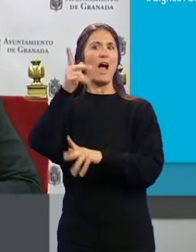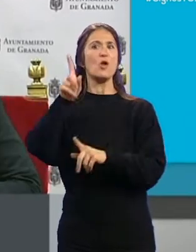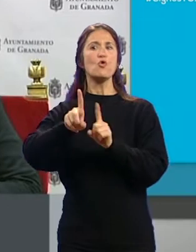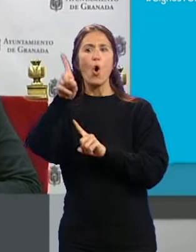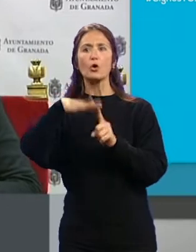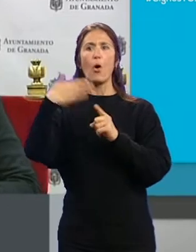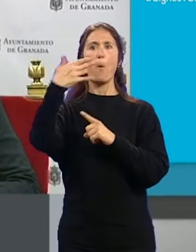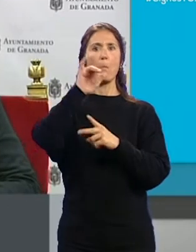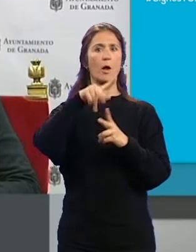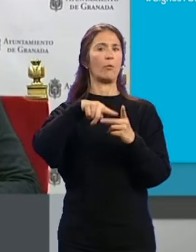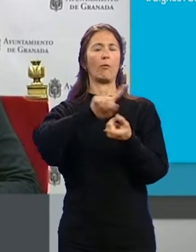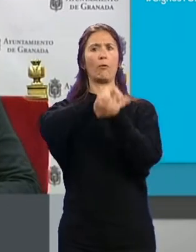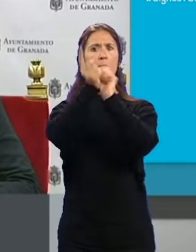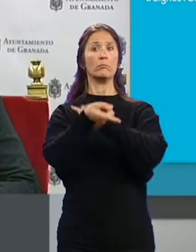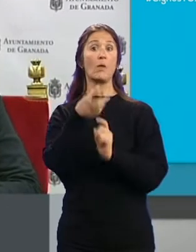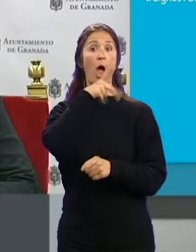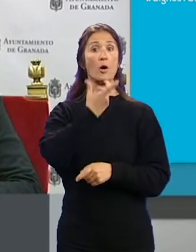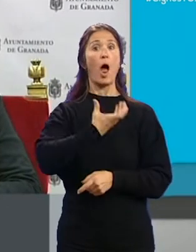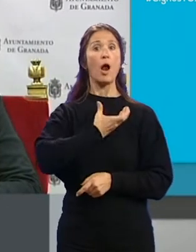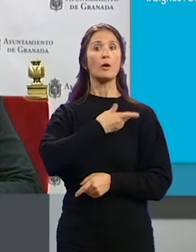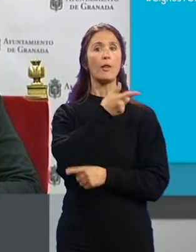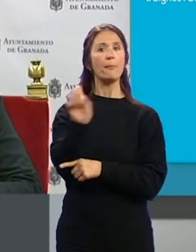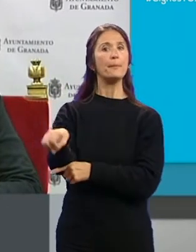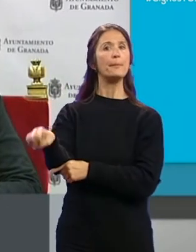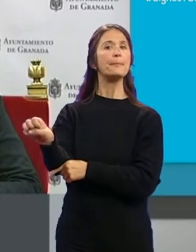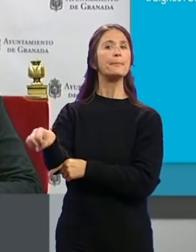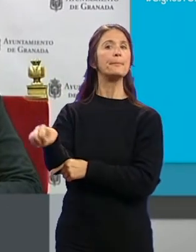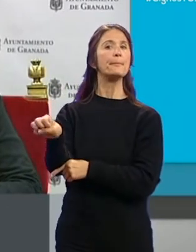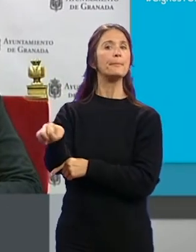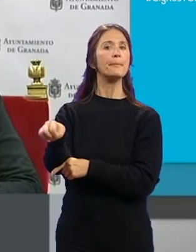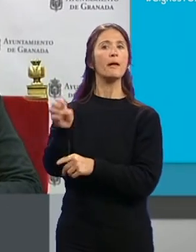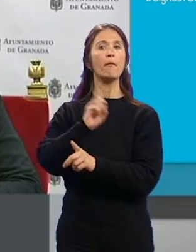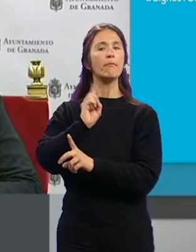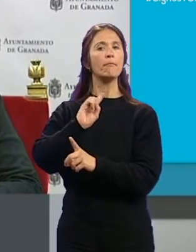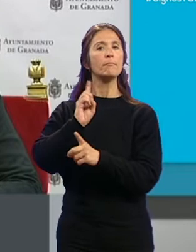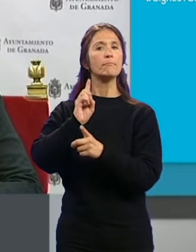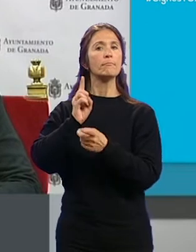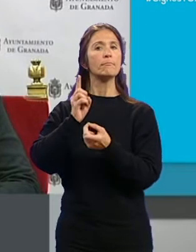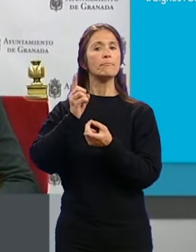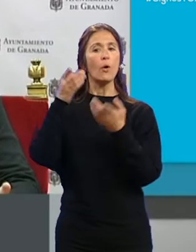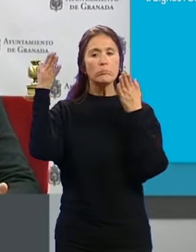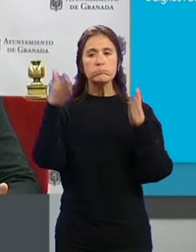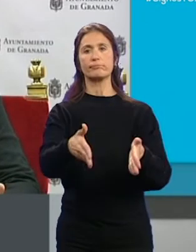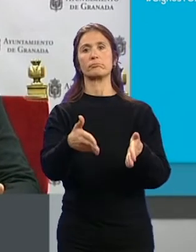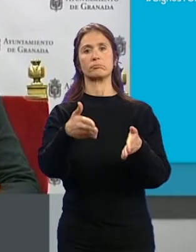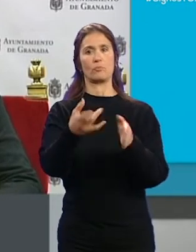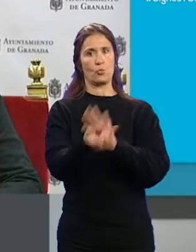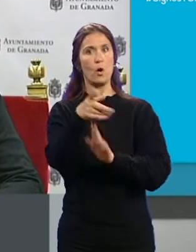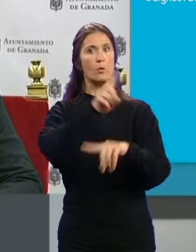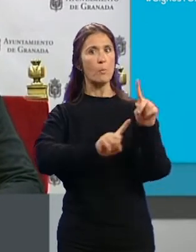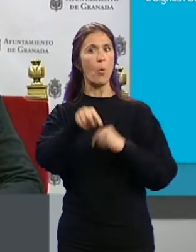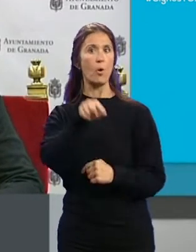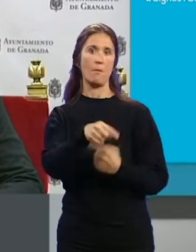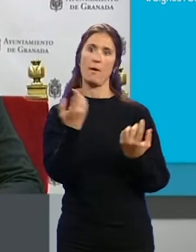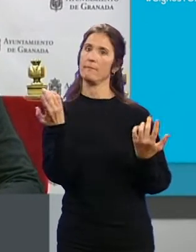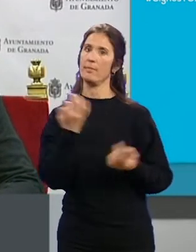como Beiro. El alcalde hace oídos sordos y no hace su trabajo ante este problema y lo que